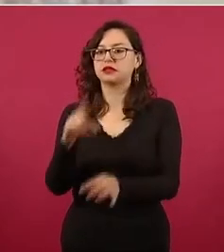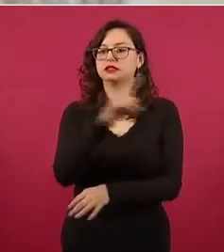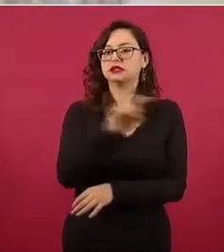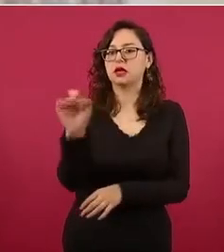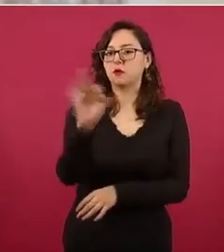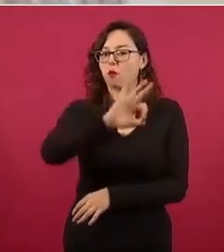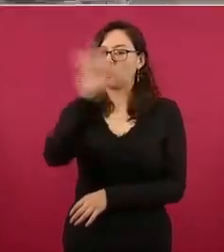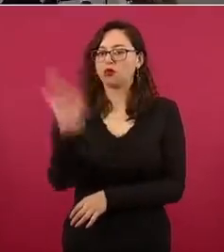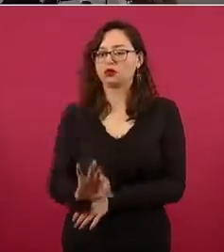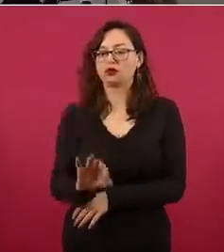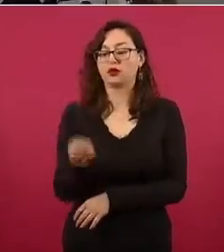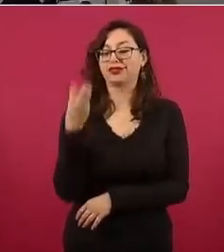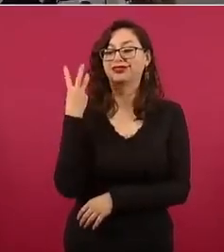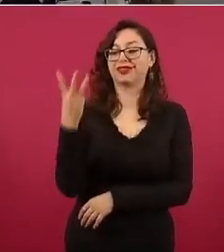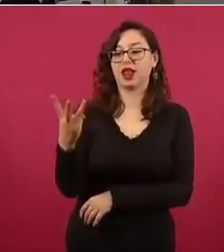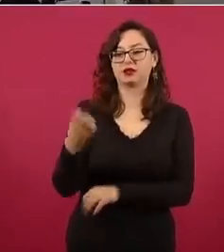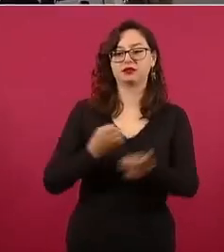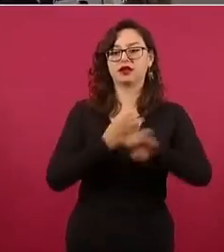Esto se hace